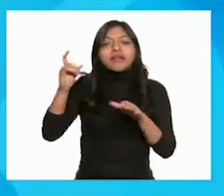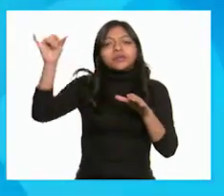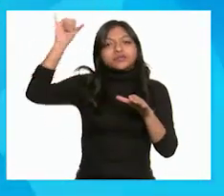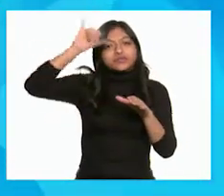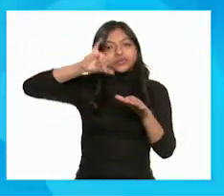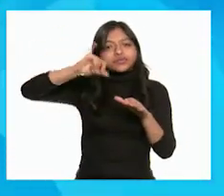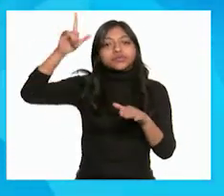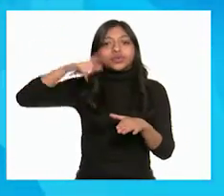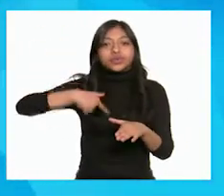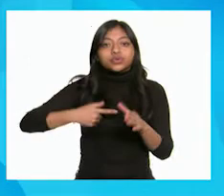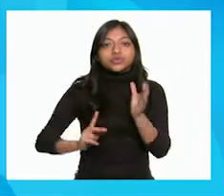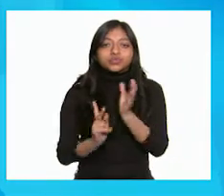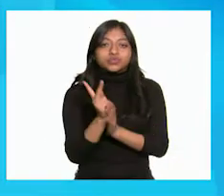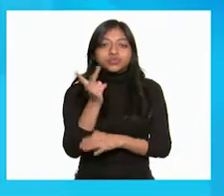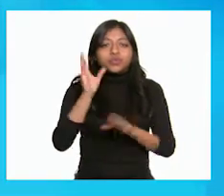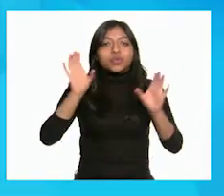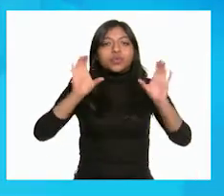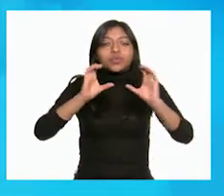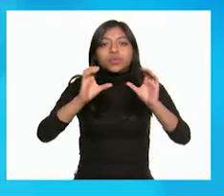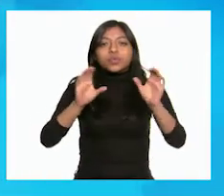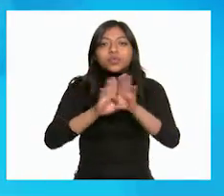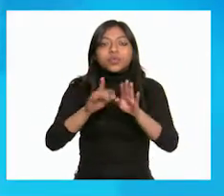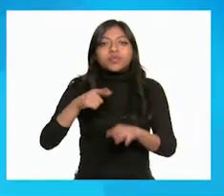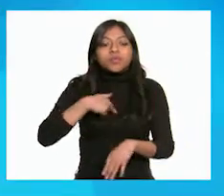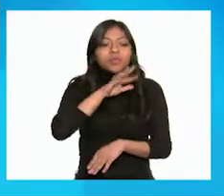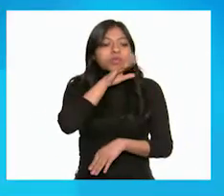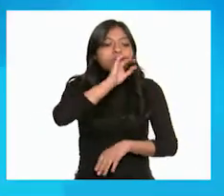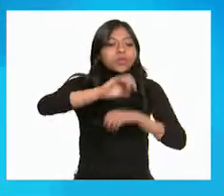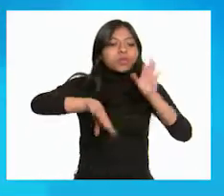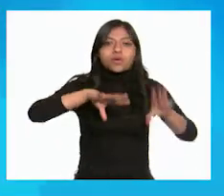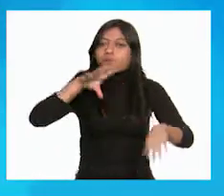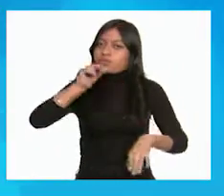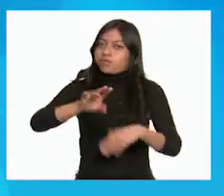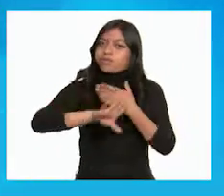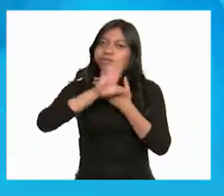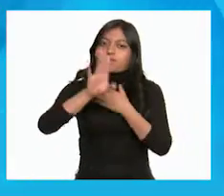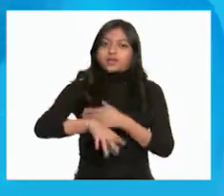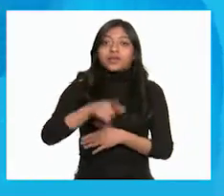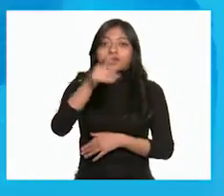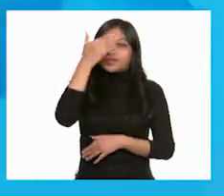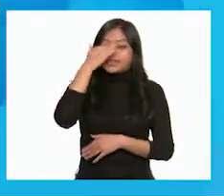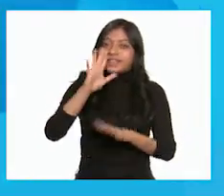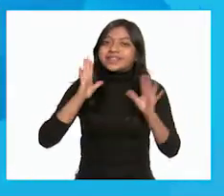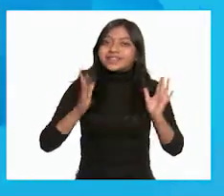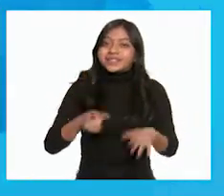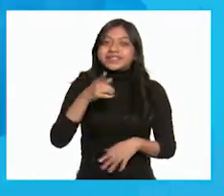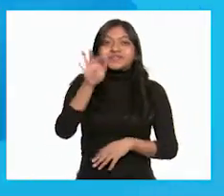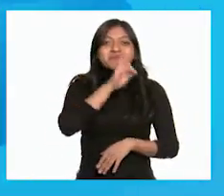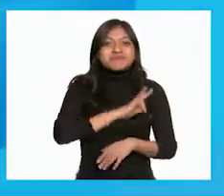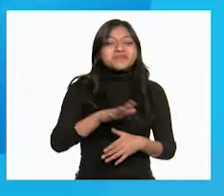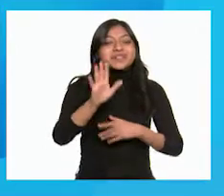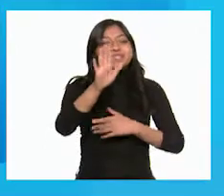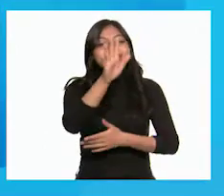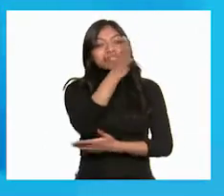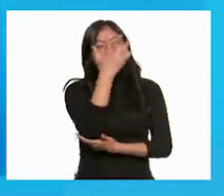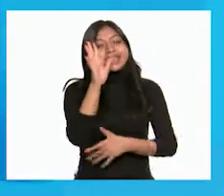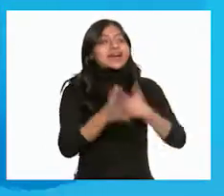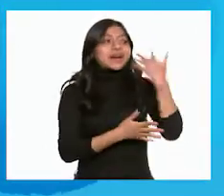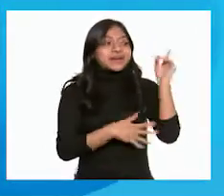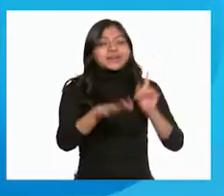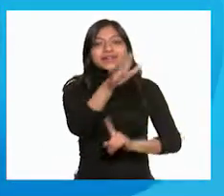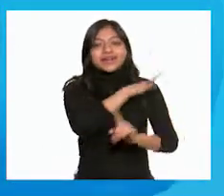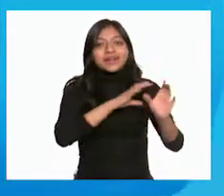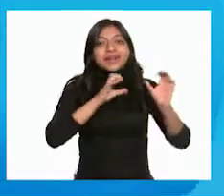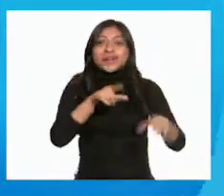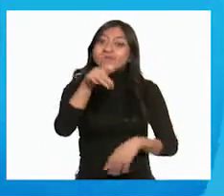Yo cuido a los árboles regándolos y no tirando basura. Ya lo saben existe una forma de cuidar y ayudar a nuestro medio ambiente